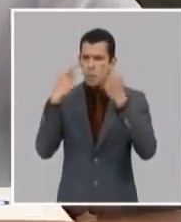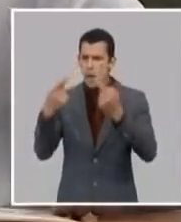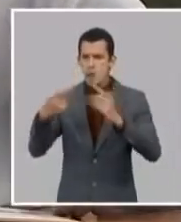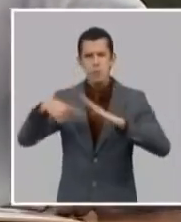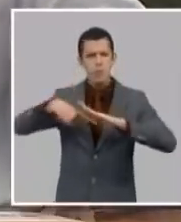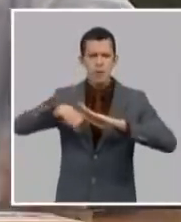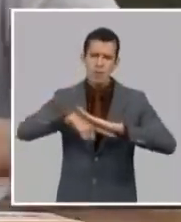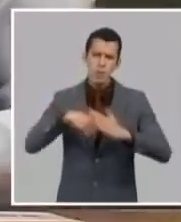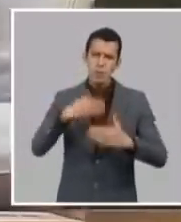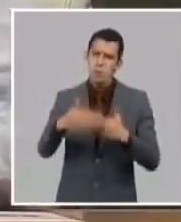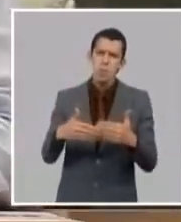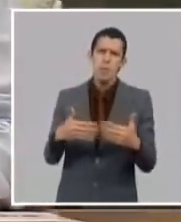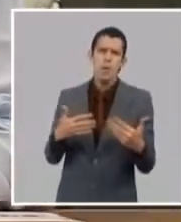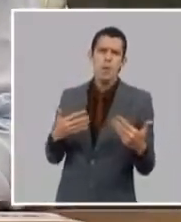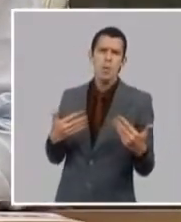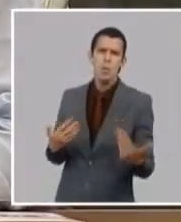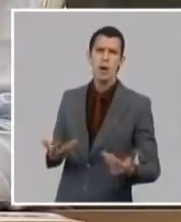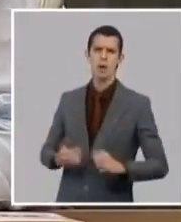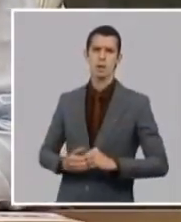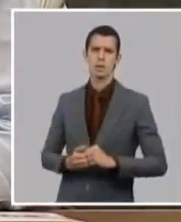con un trabajo profundo